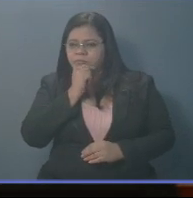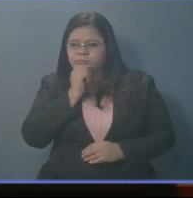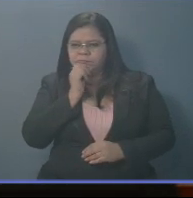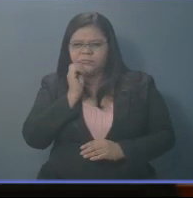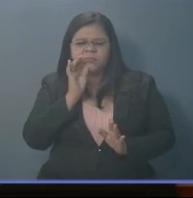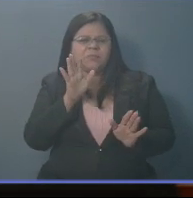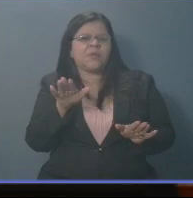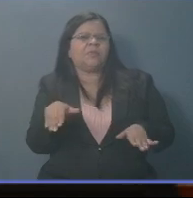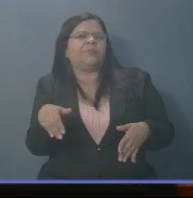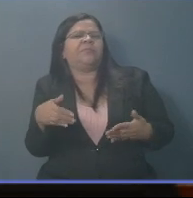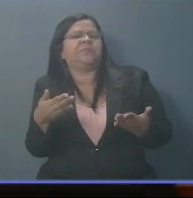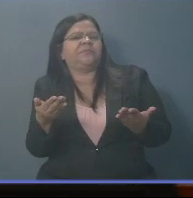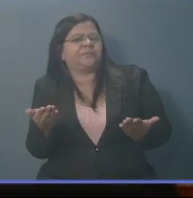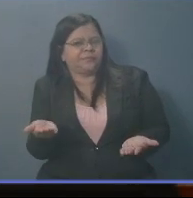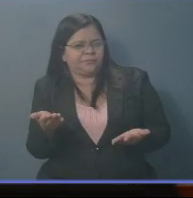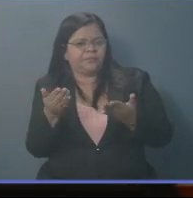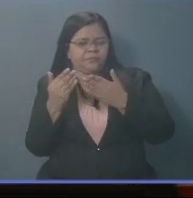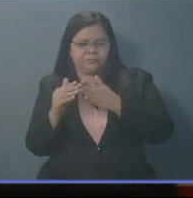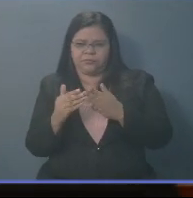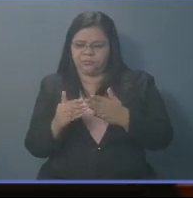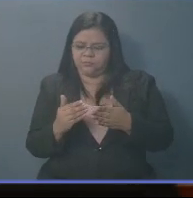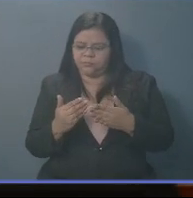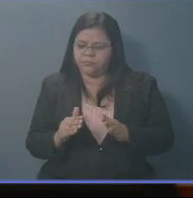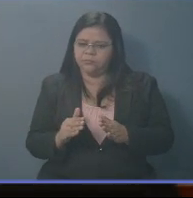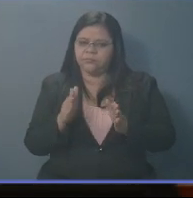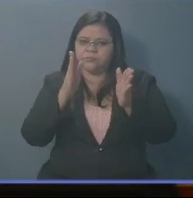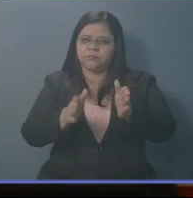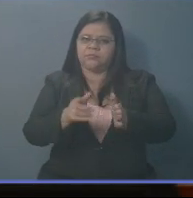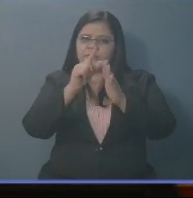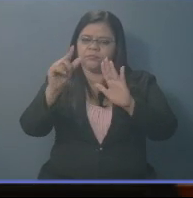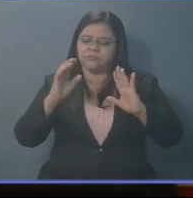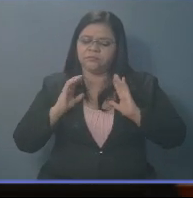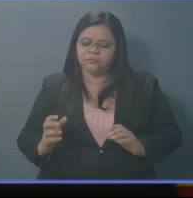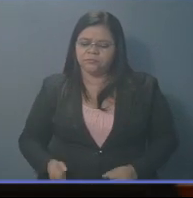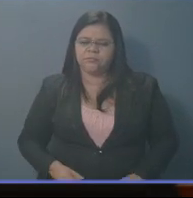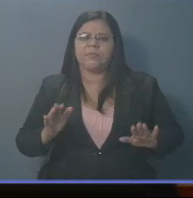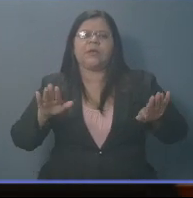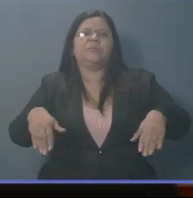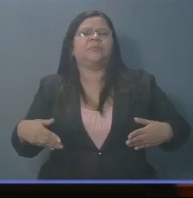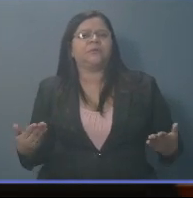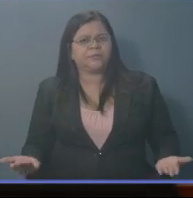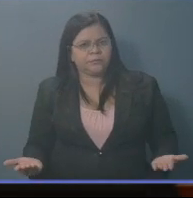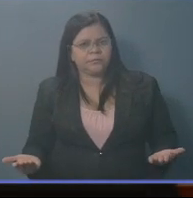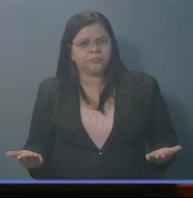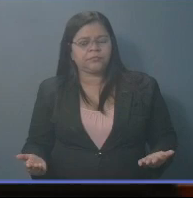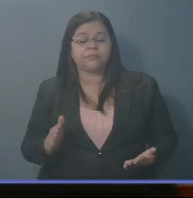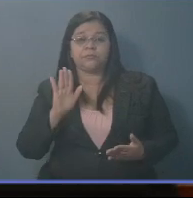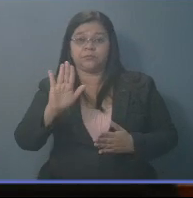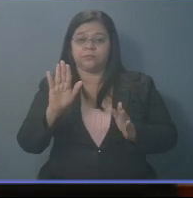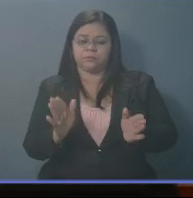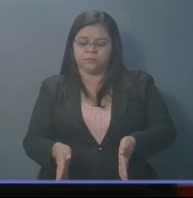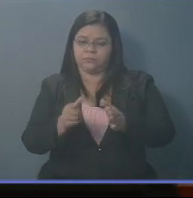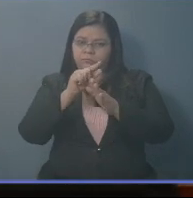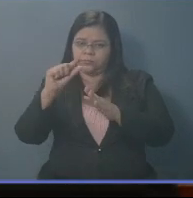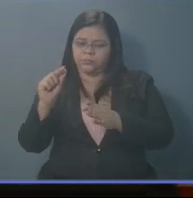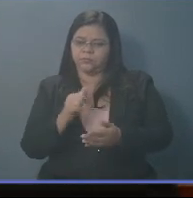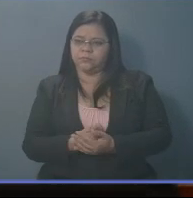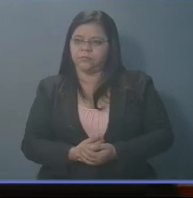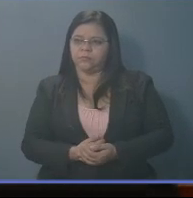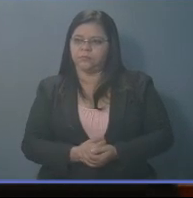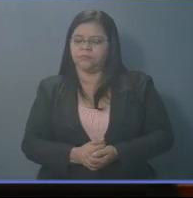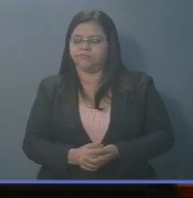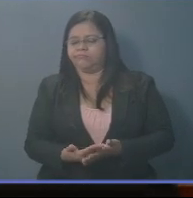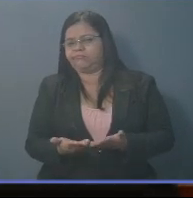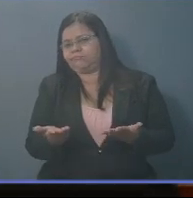qué sirven los distintos órganos del Estado y sus instituciones? Se